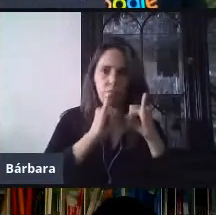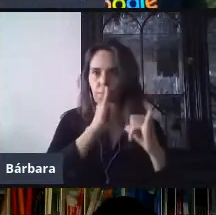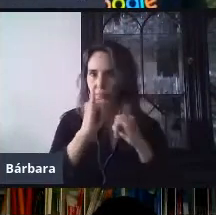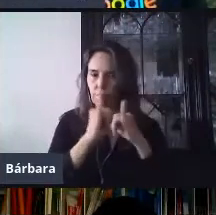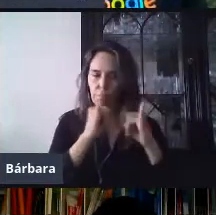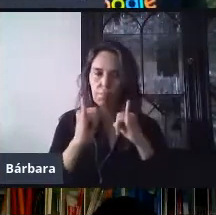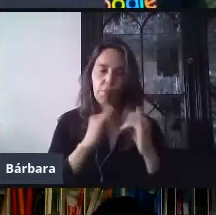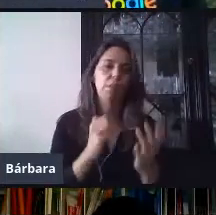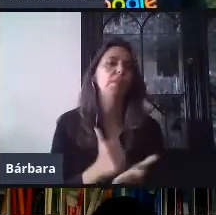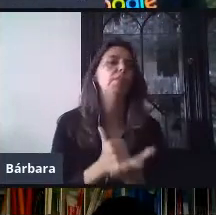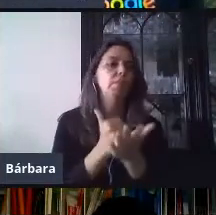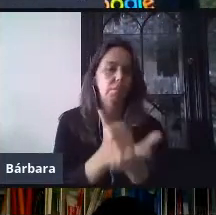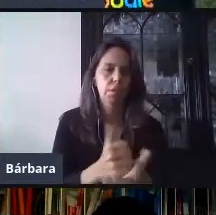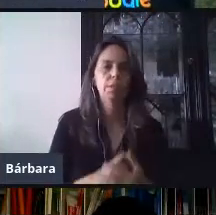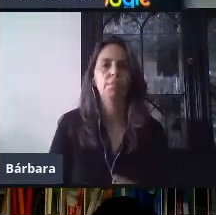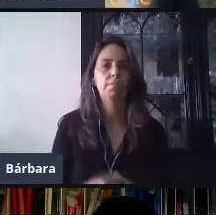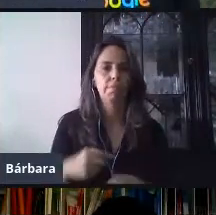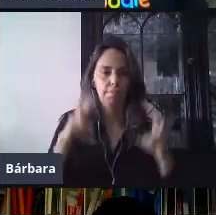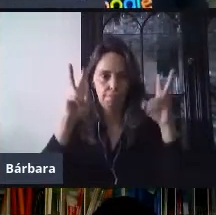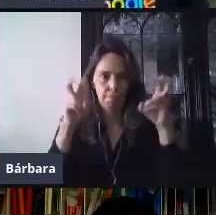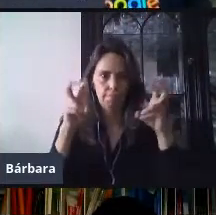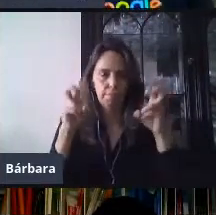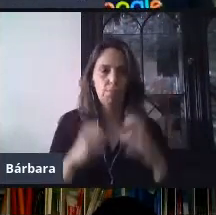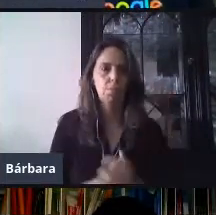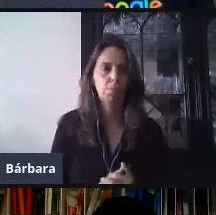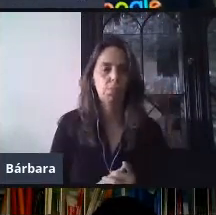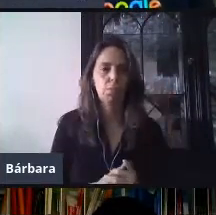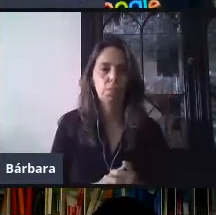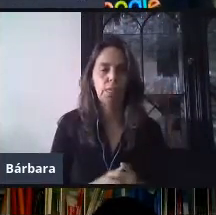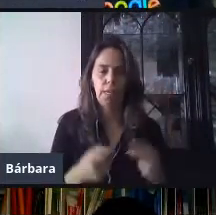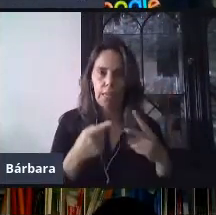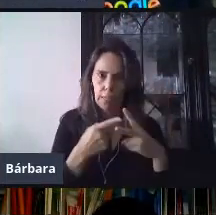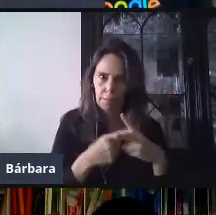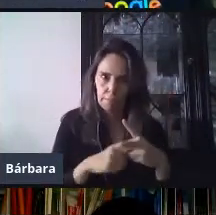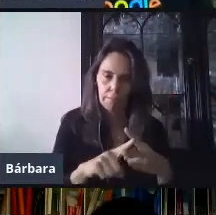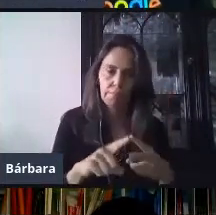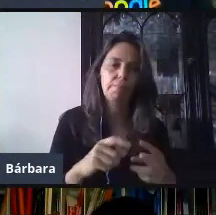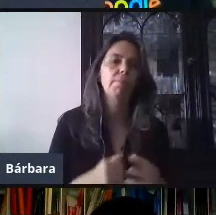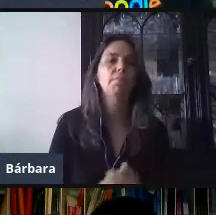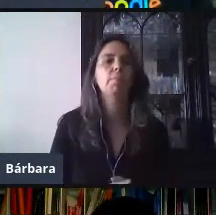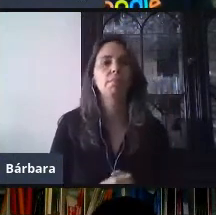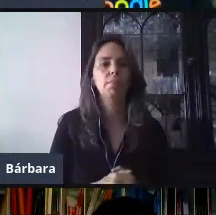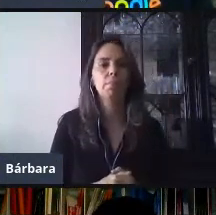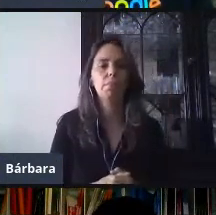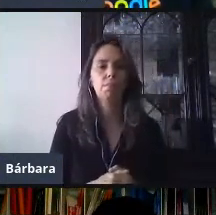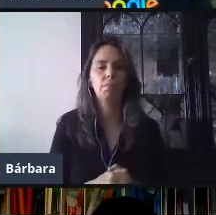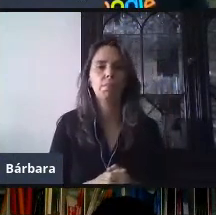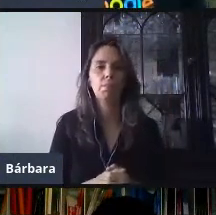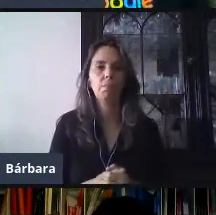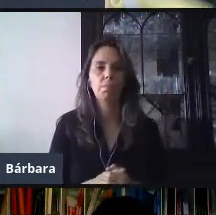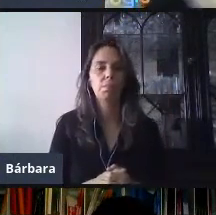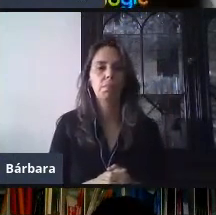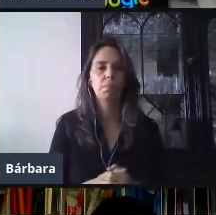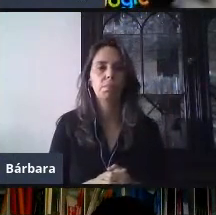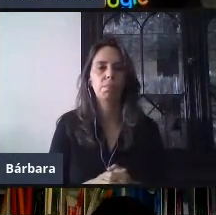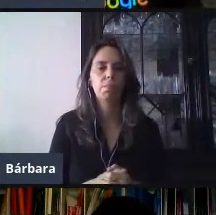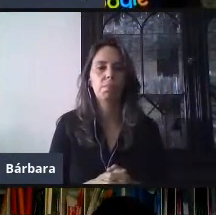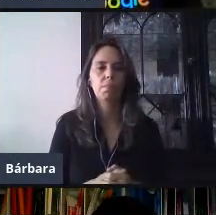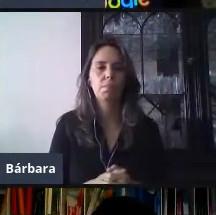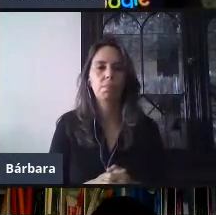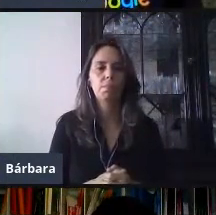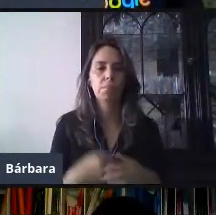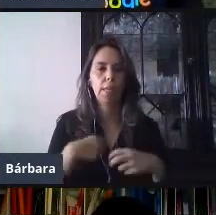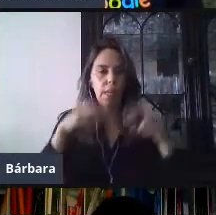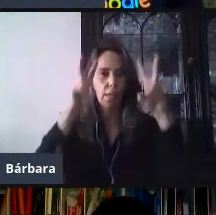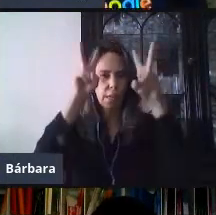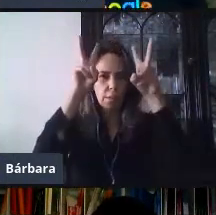para apoyarnos en este tema. Así que, si seguimos con la presentación, simplemente uno hablarles de qué vamos